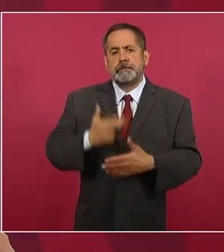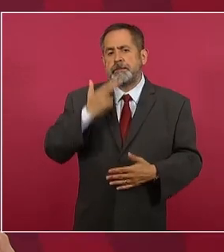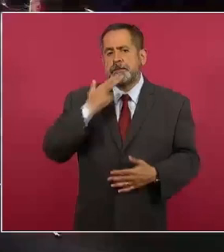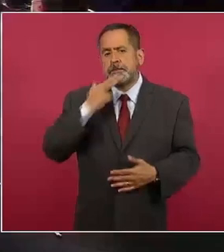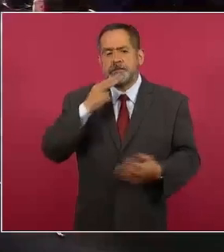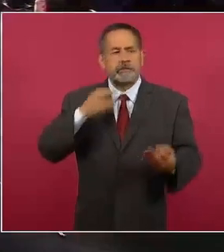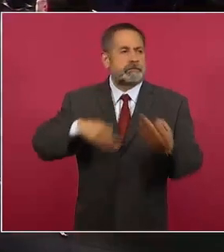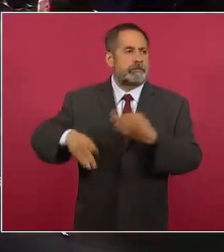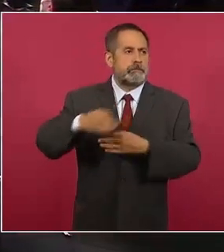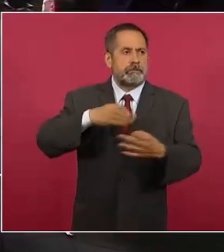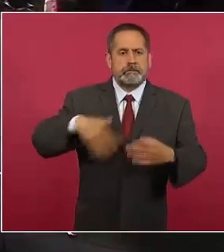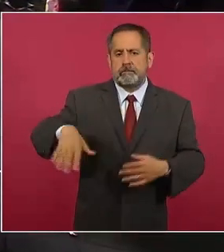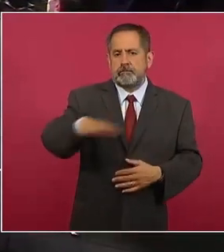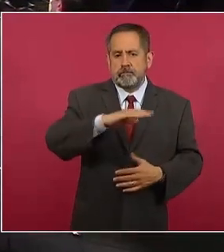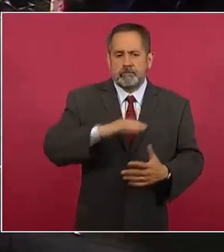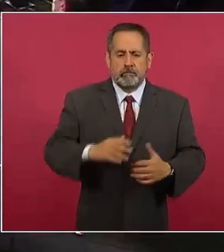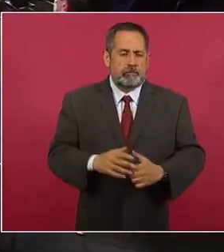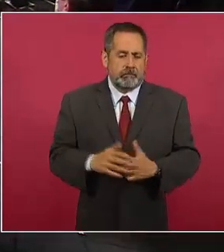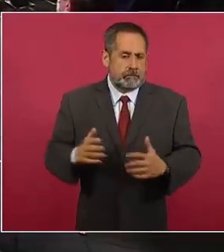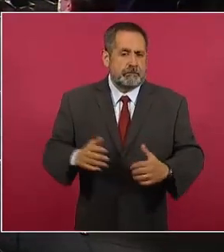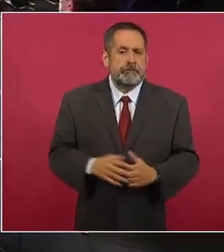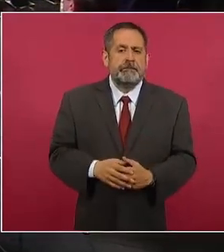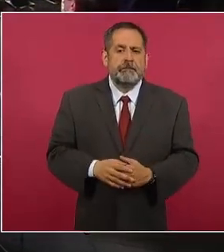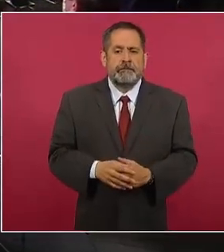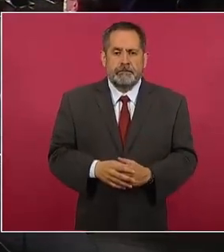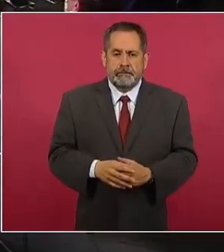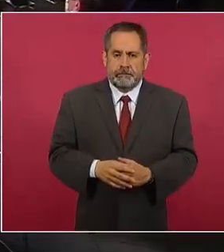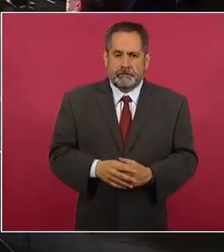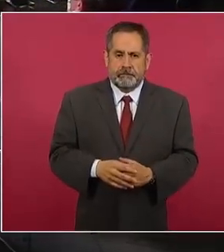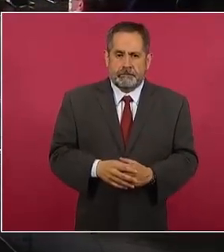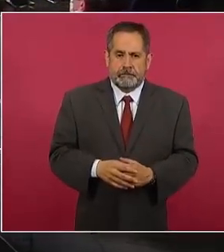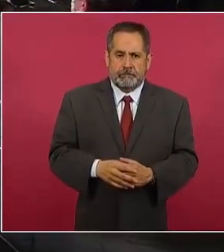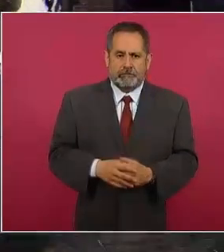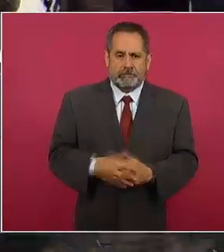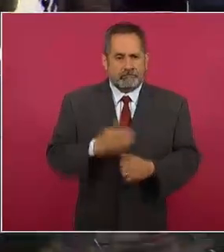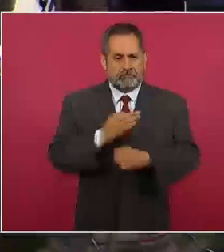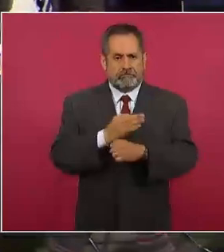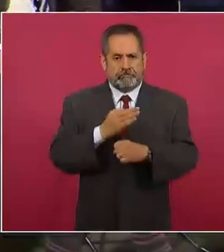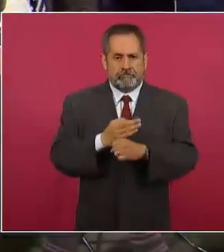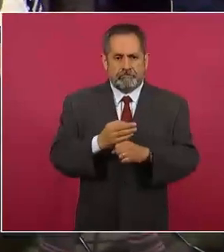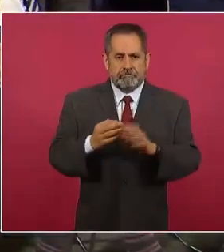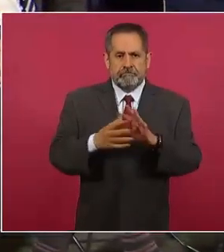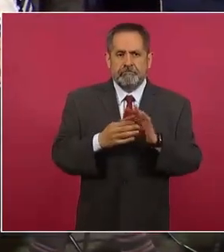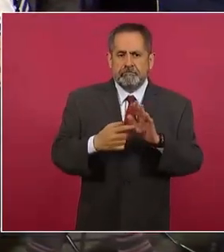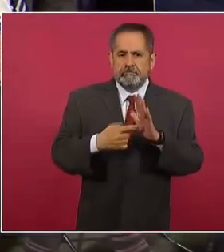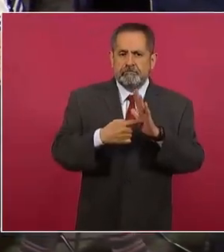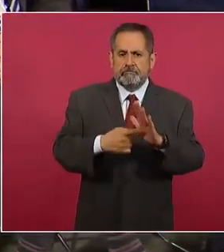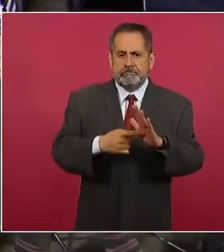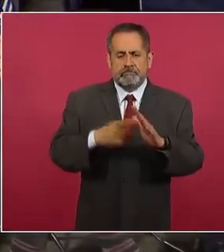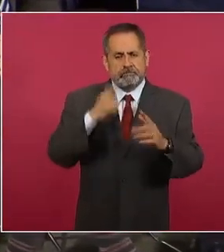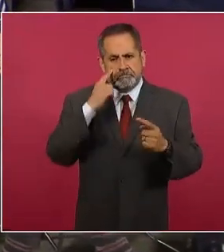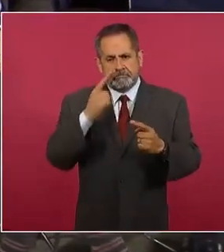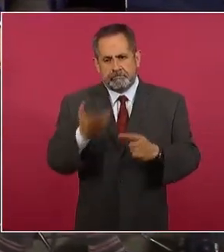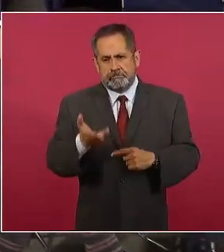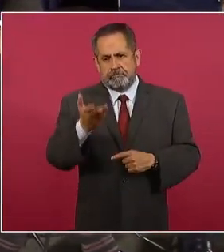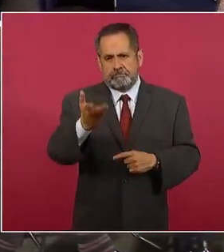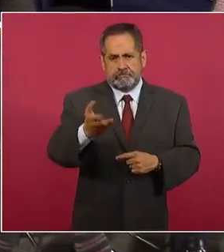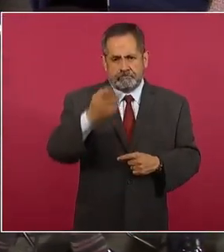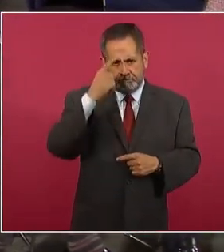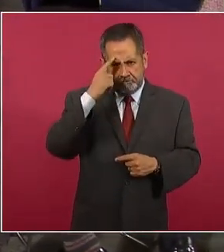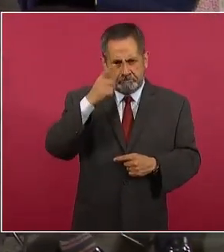Y dicho lo anterior, vamos a pedirle